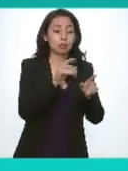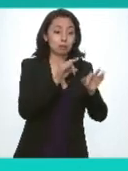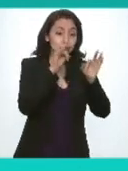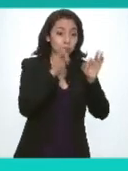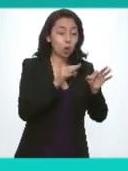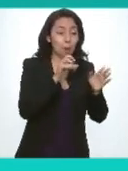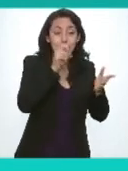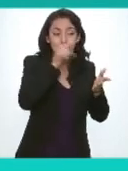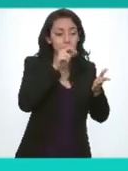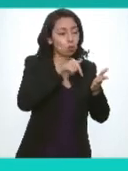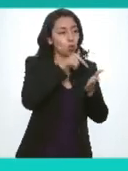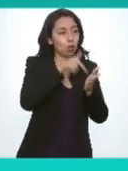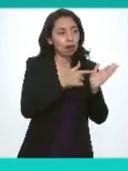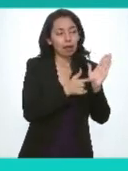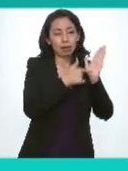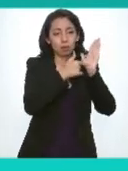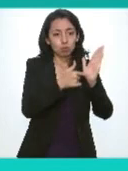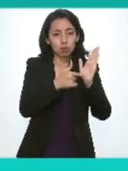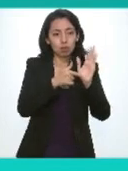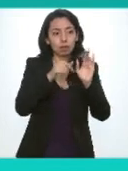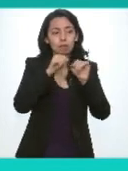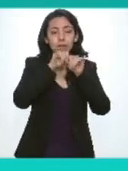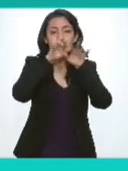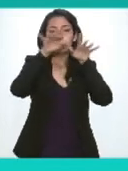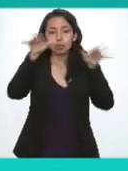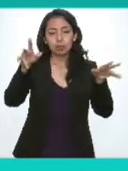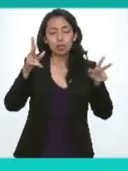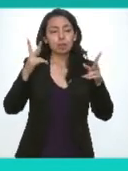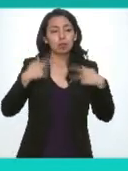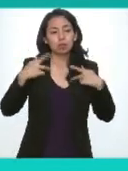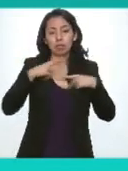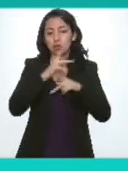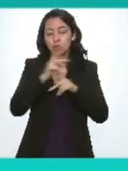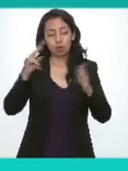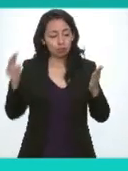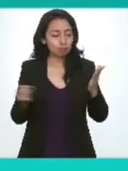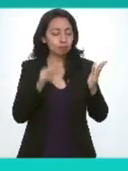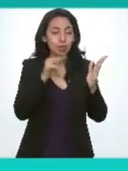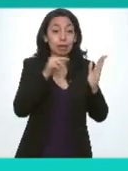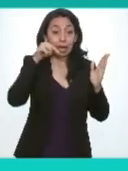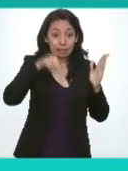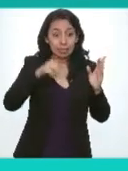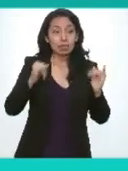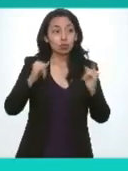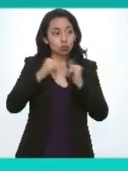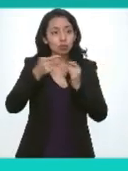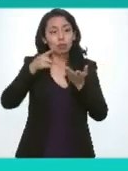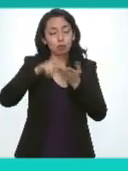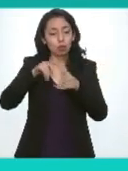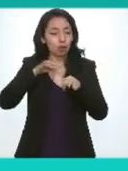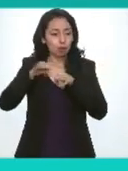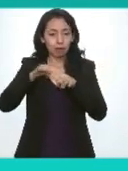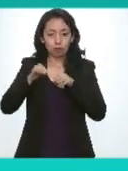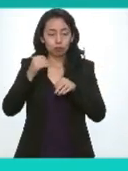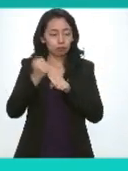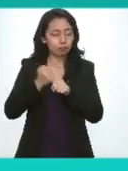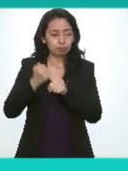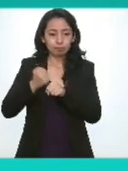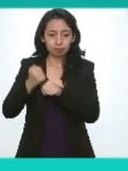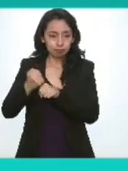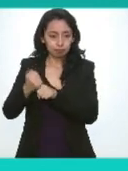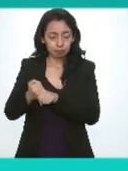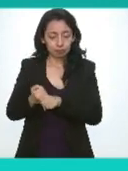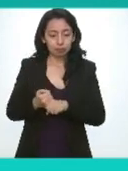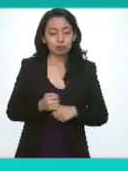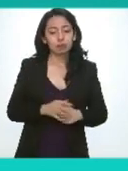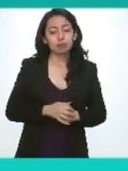solo vehículo para difusión sobre todo externa y visibilización del trabajo que sí se realiza en este sistema nacional así que